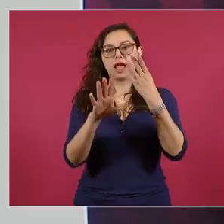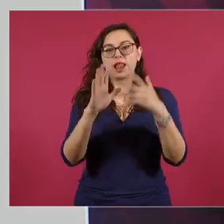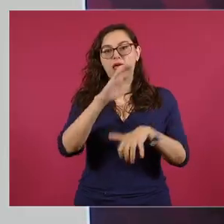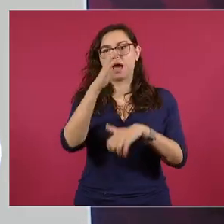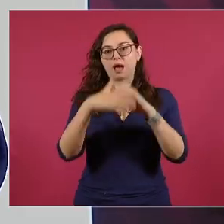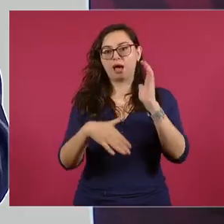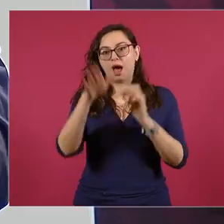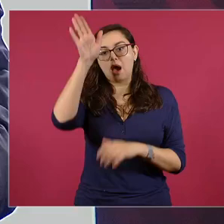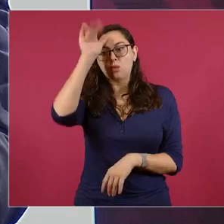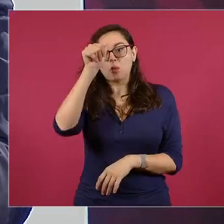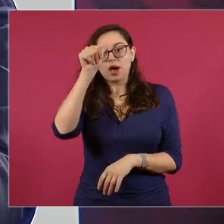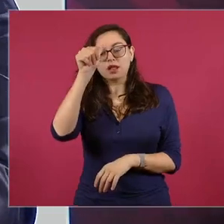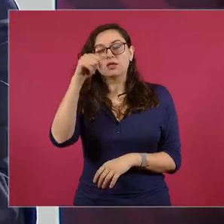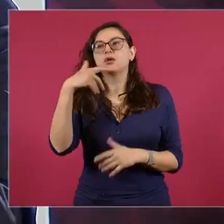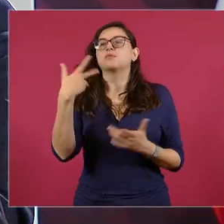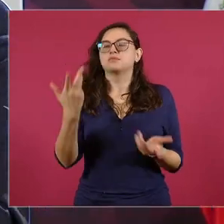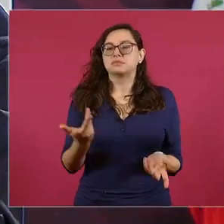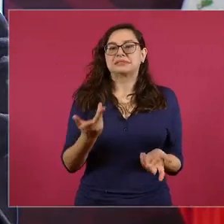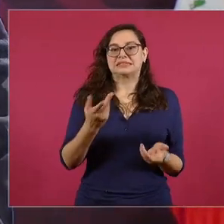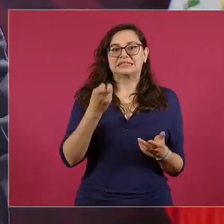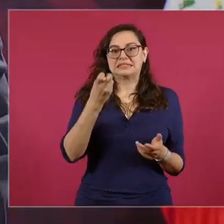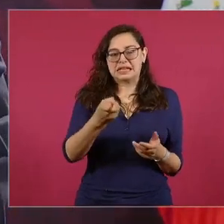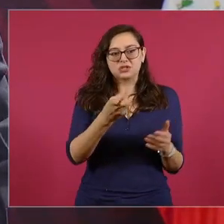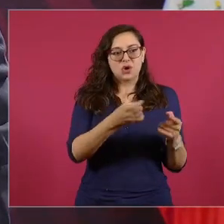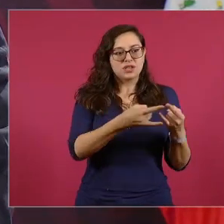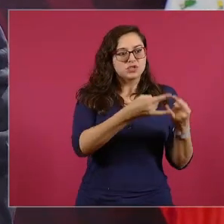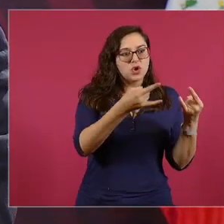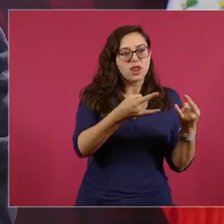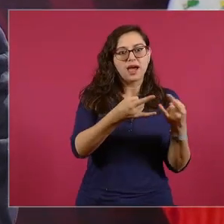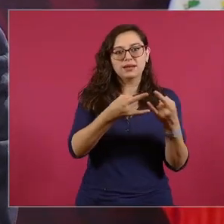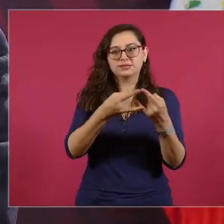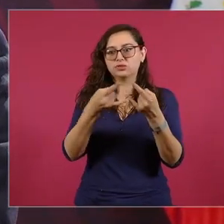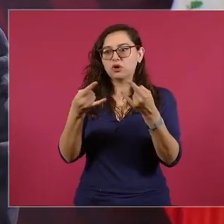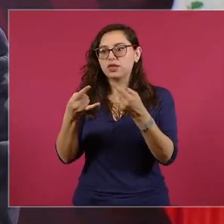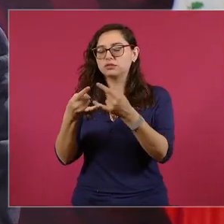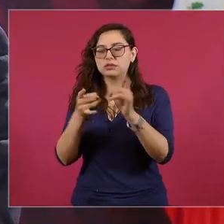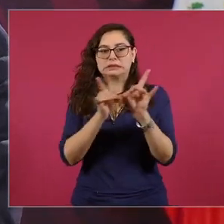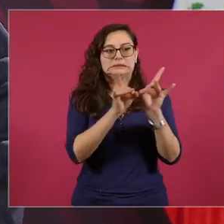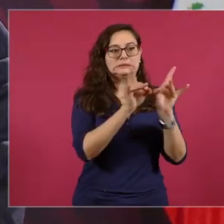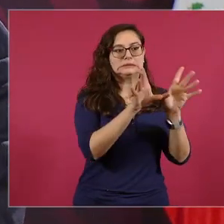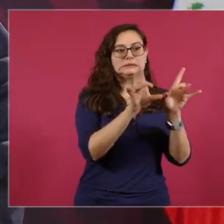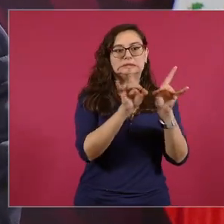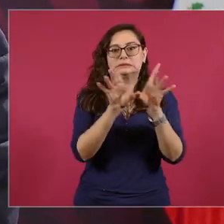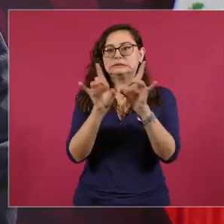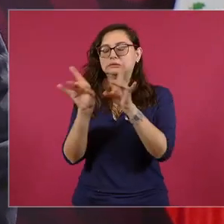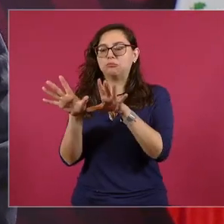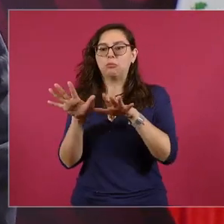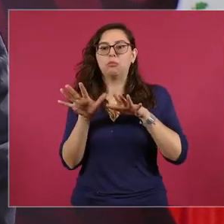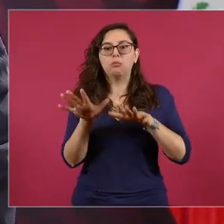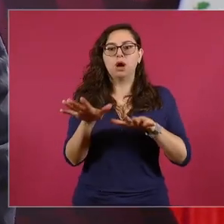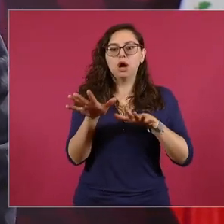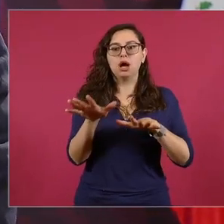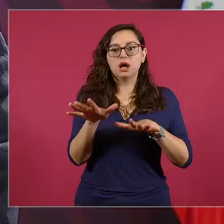varios capítulos extraordinarios. Entonces,